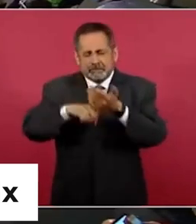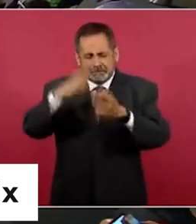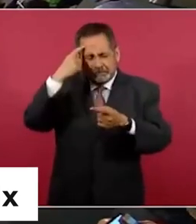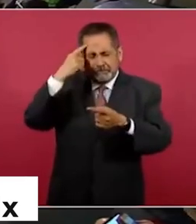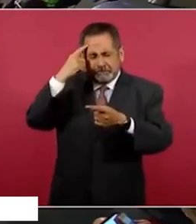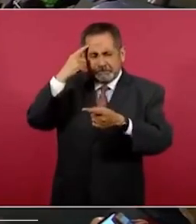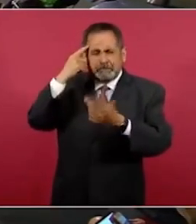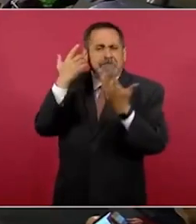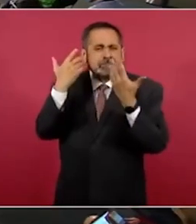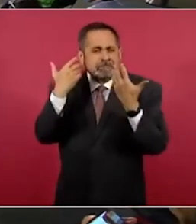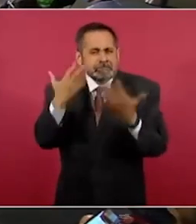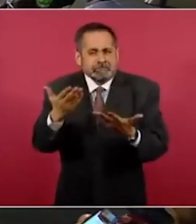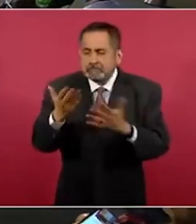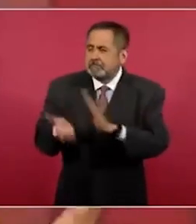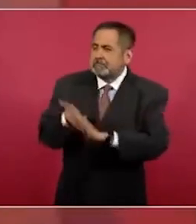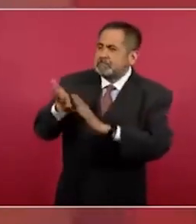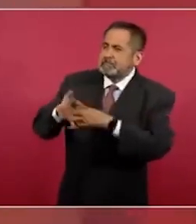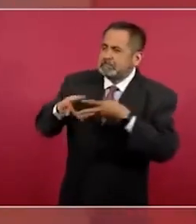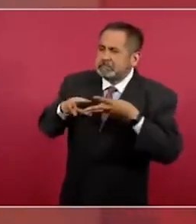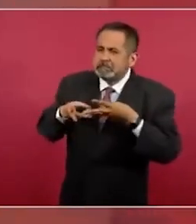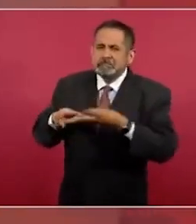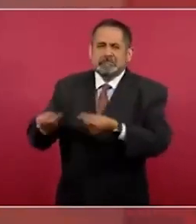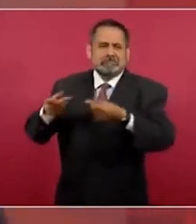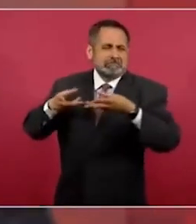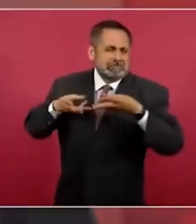¿para qué invertir tanto dinero,